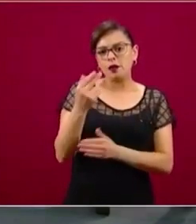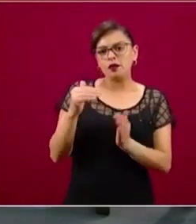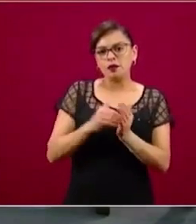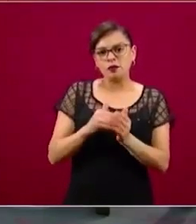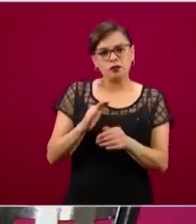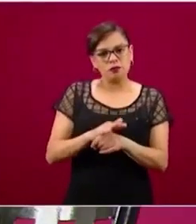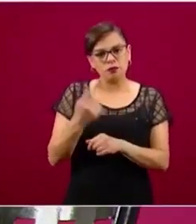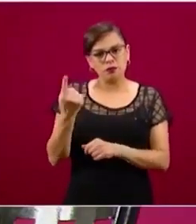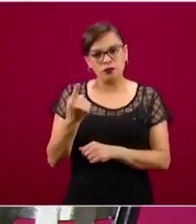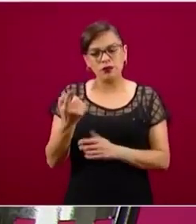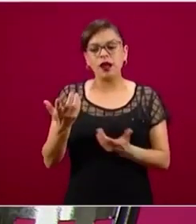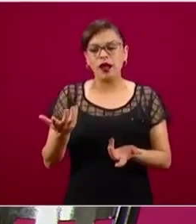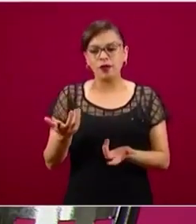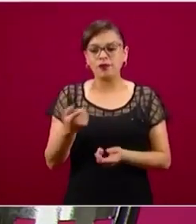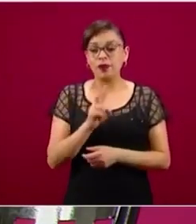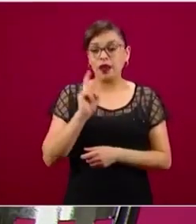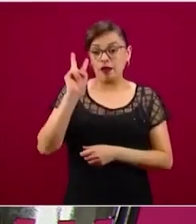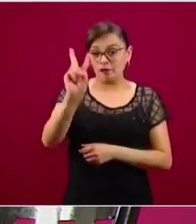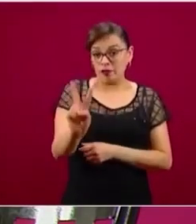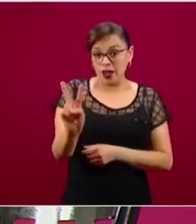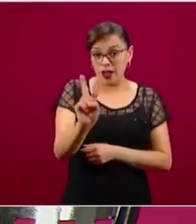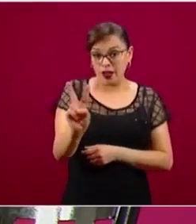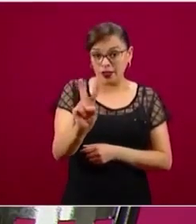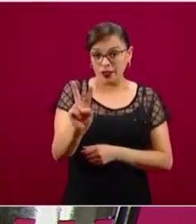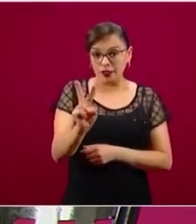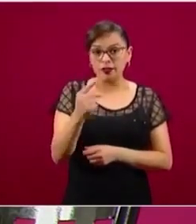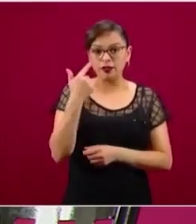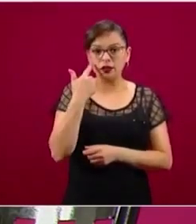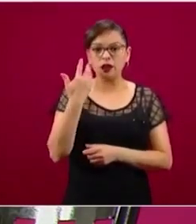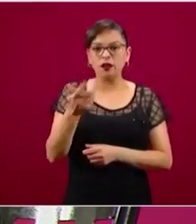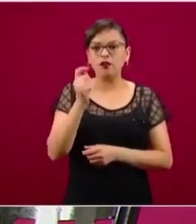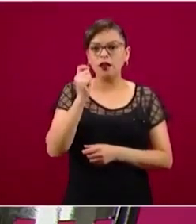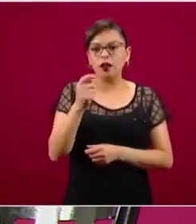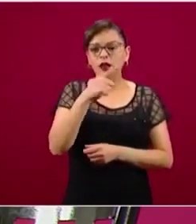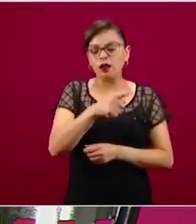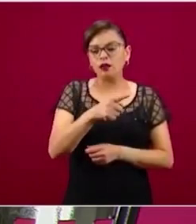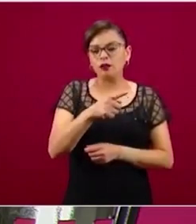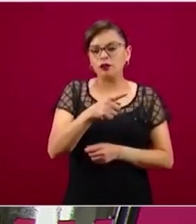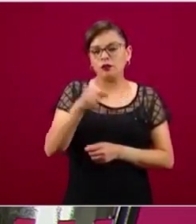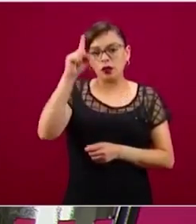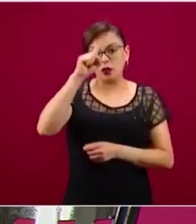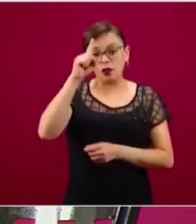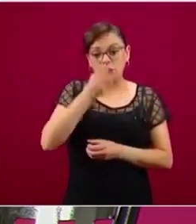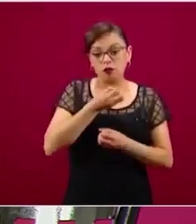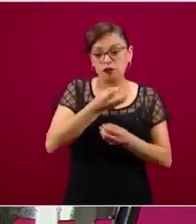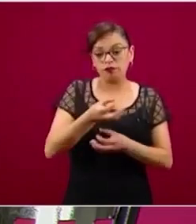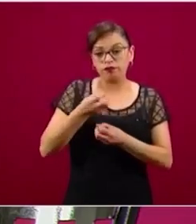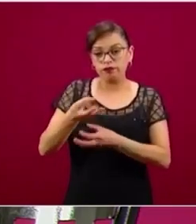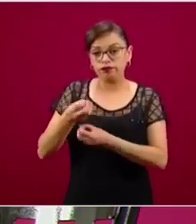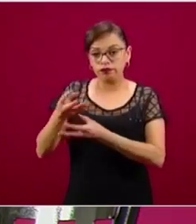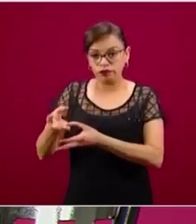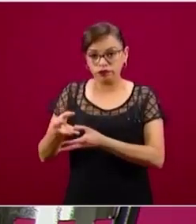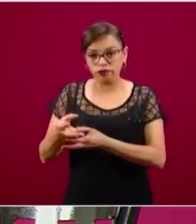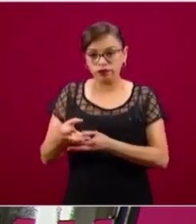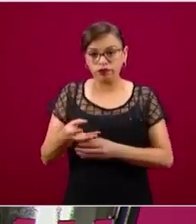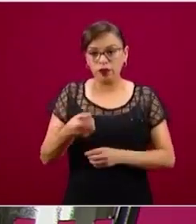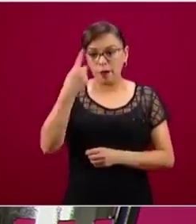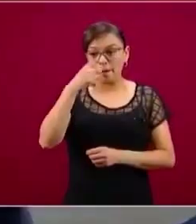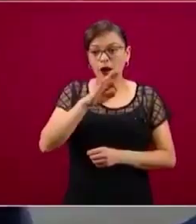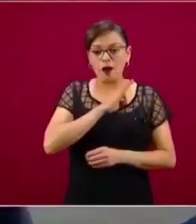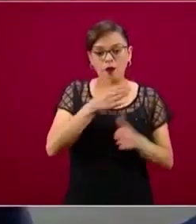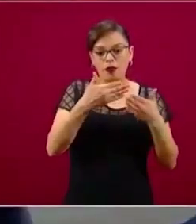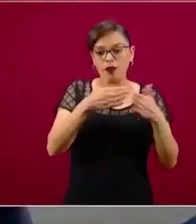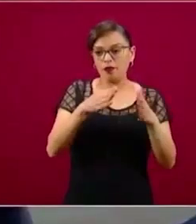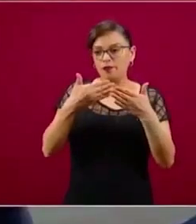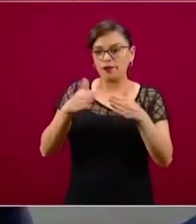este caso, el viernes vamos a habilitar un canal de asesoría para incluso vía remota poder aperturar ciertas cuentas